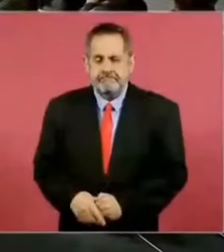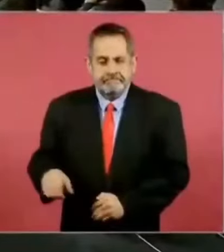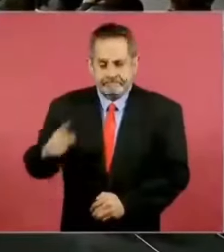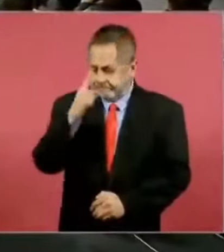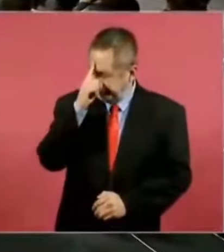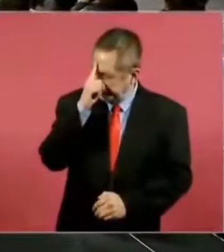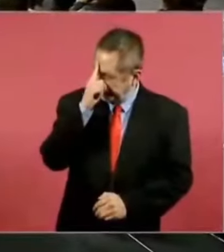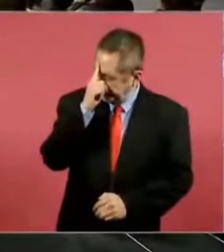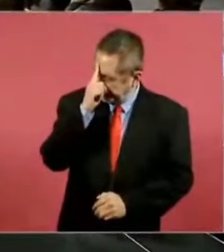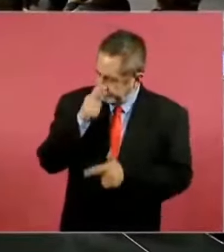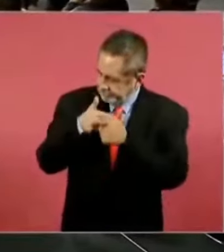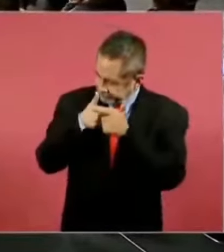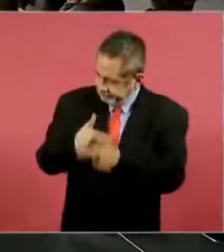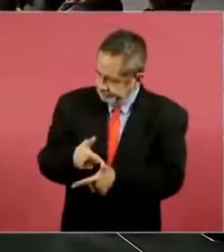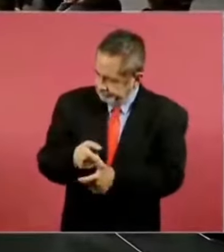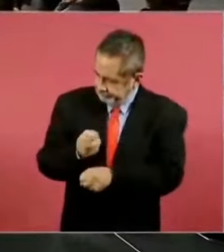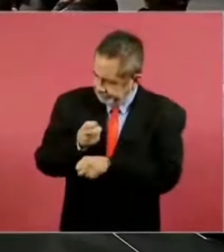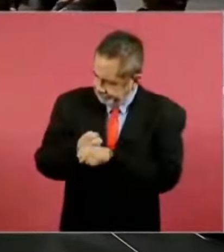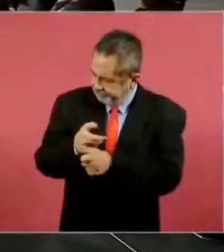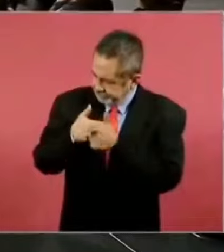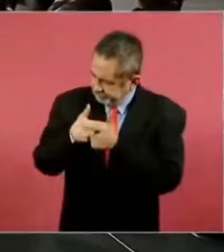cuando se lucha por un ideal.